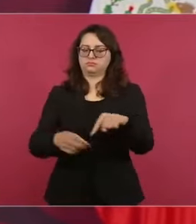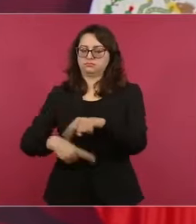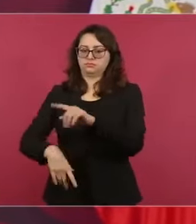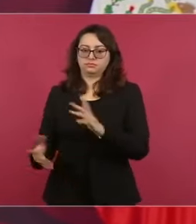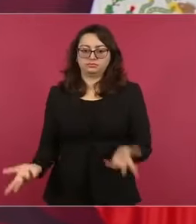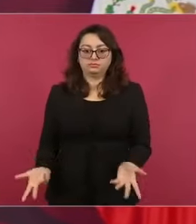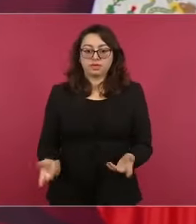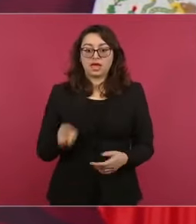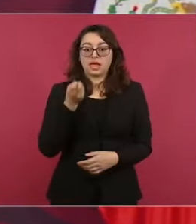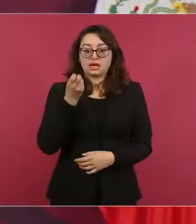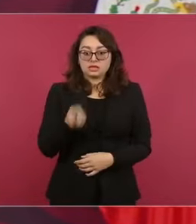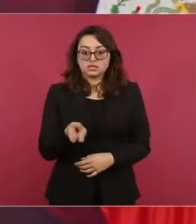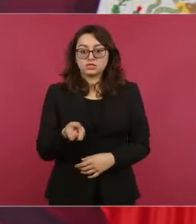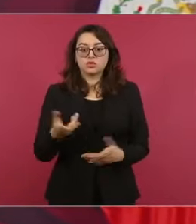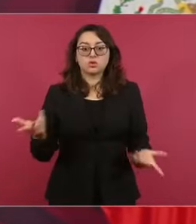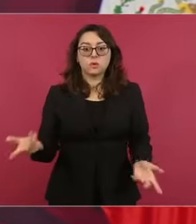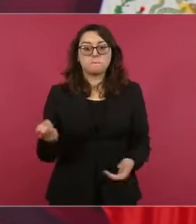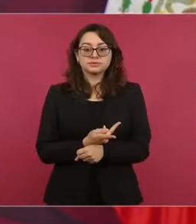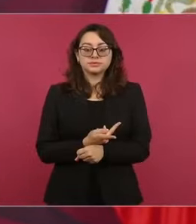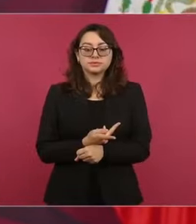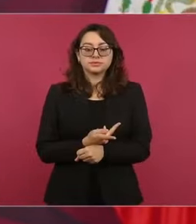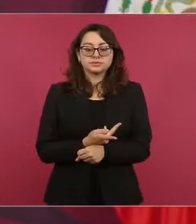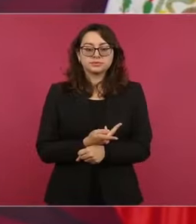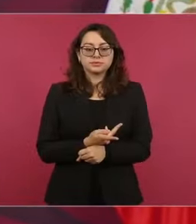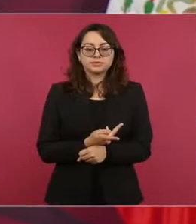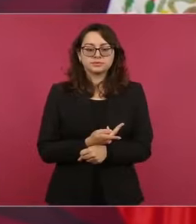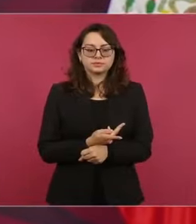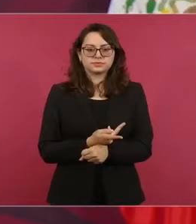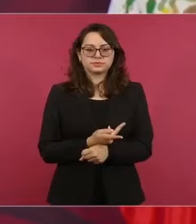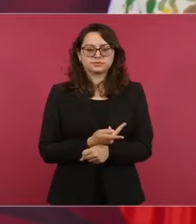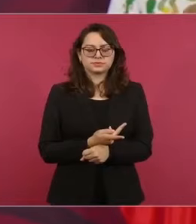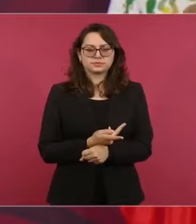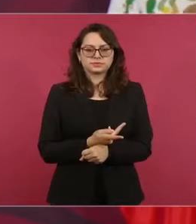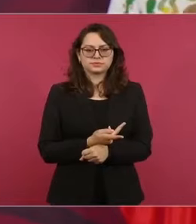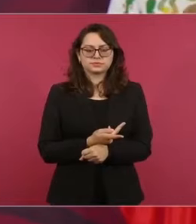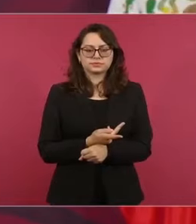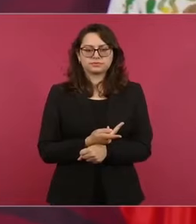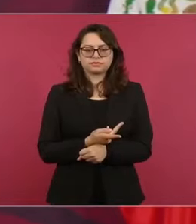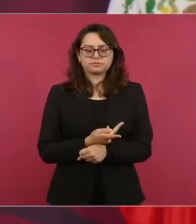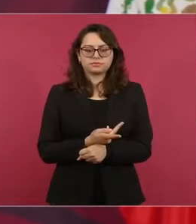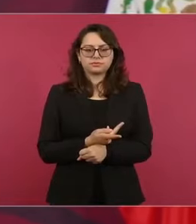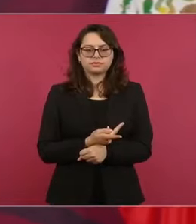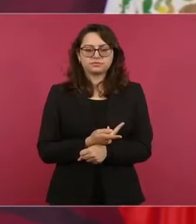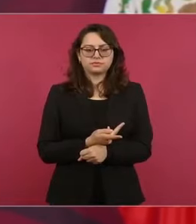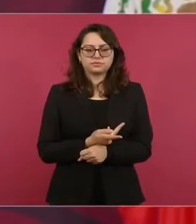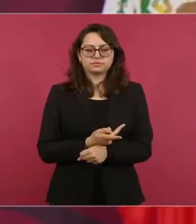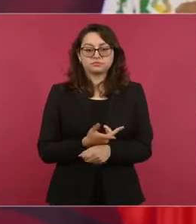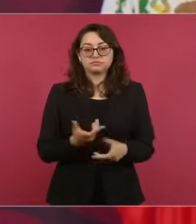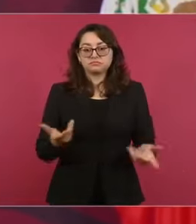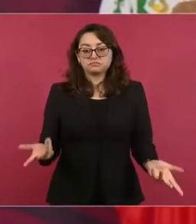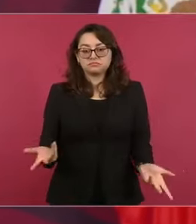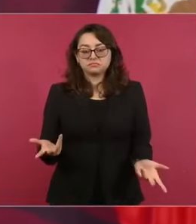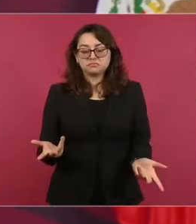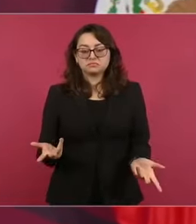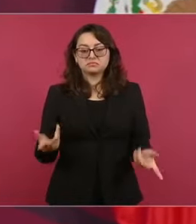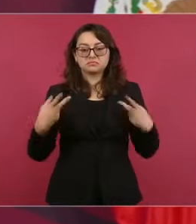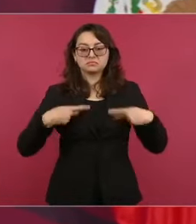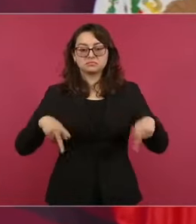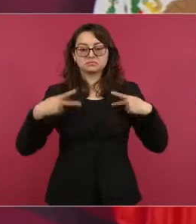privilegio, es ofensivo. Cualquier persona que no tiene información,